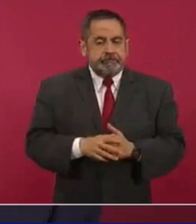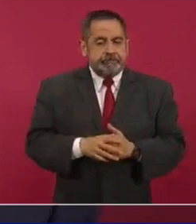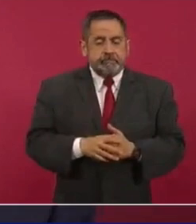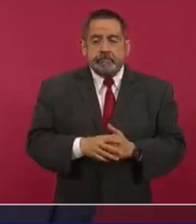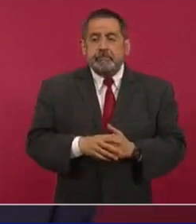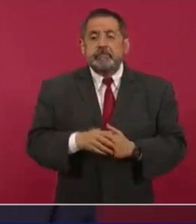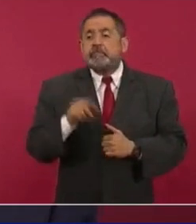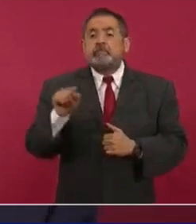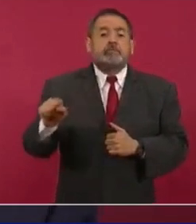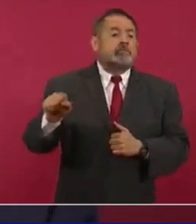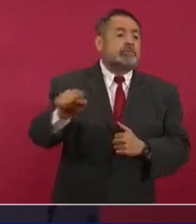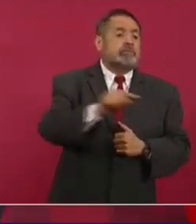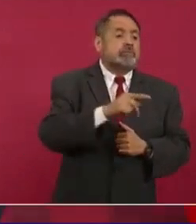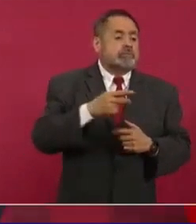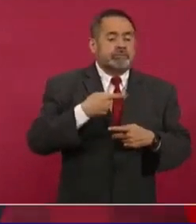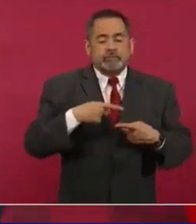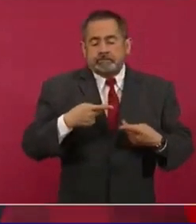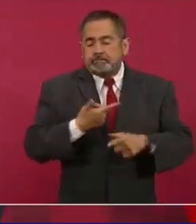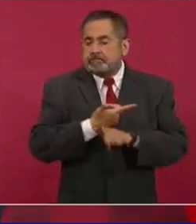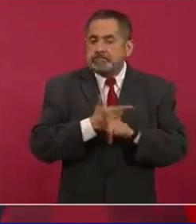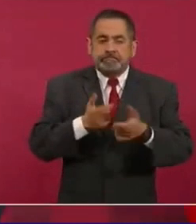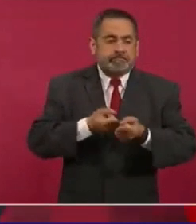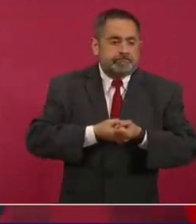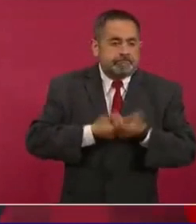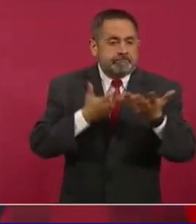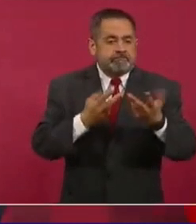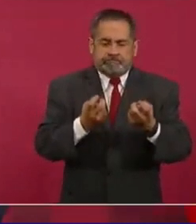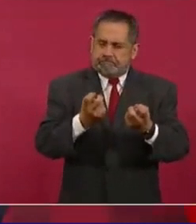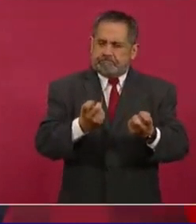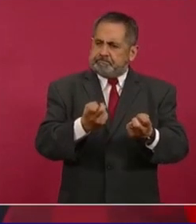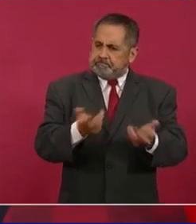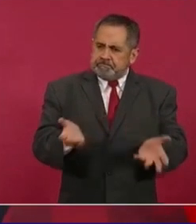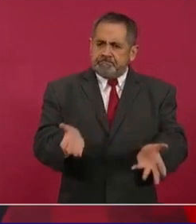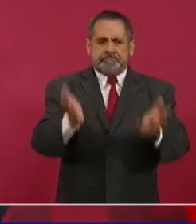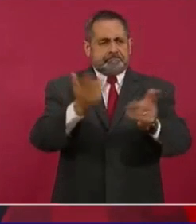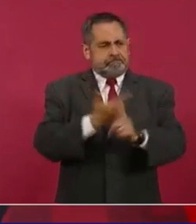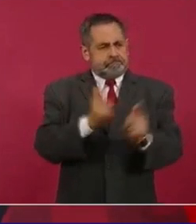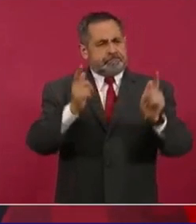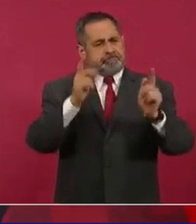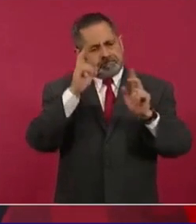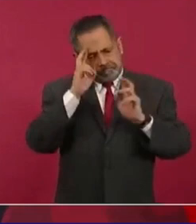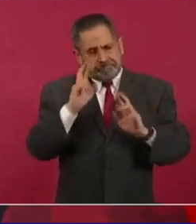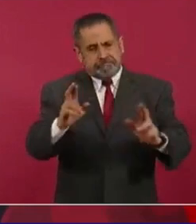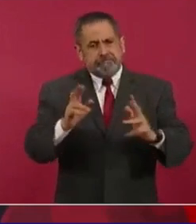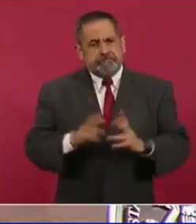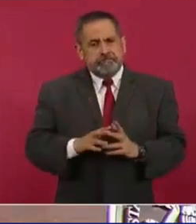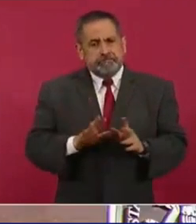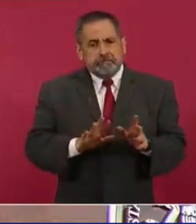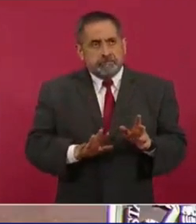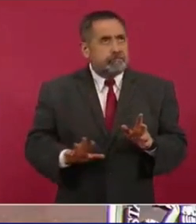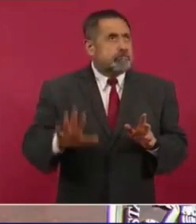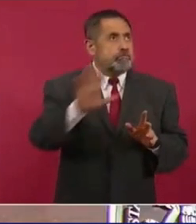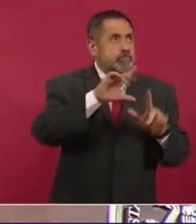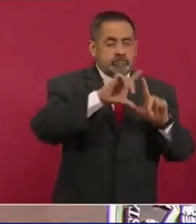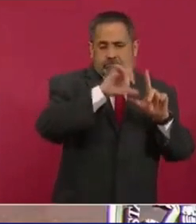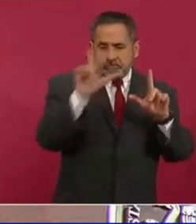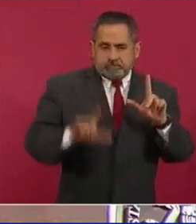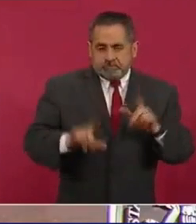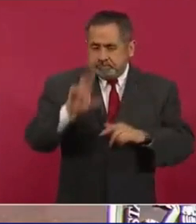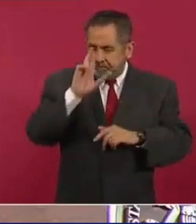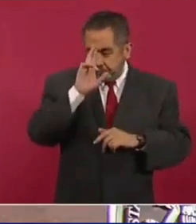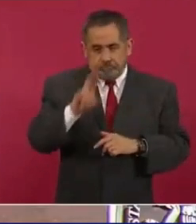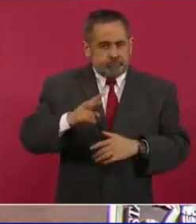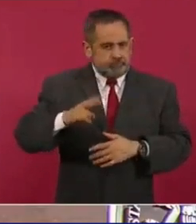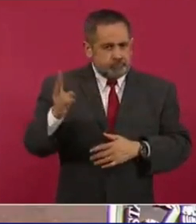libertades en el país, que haya